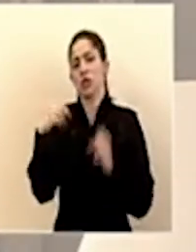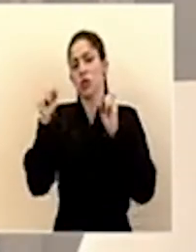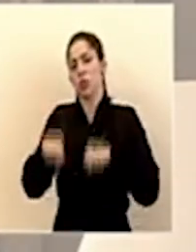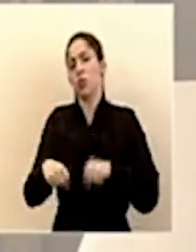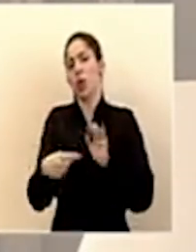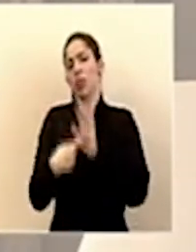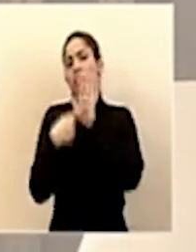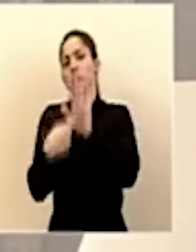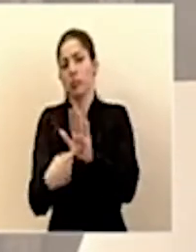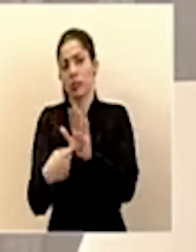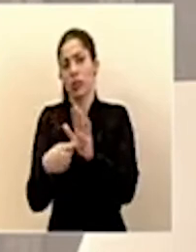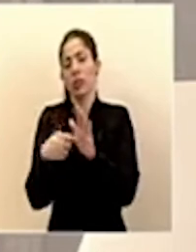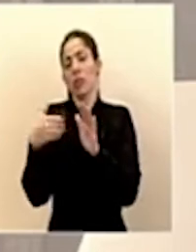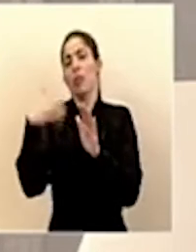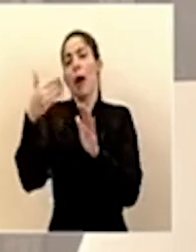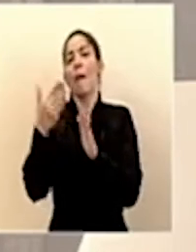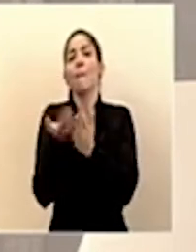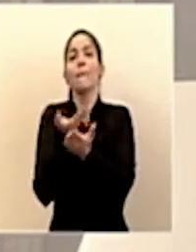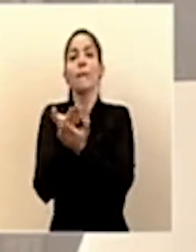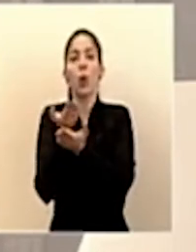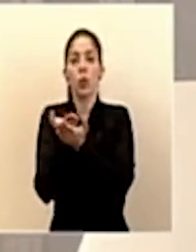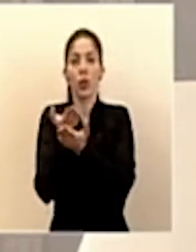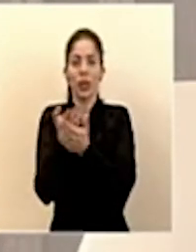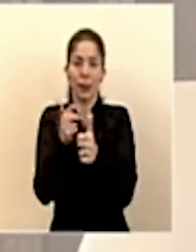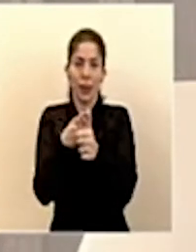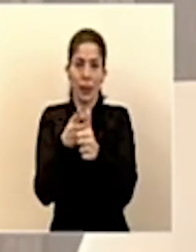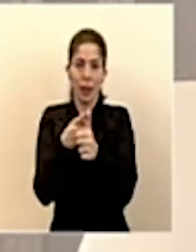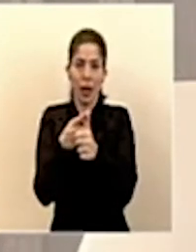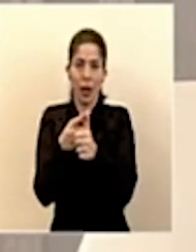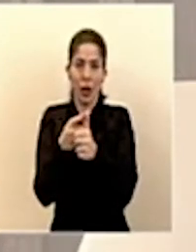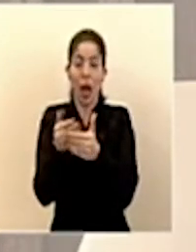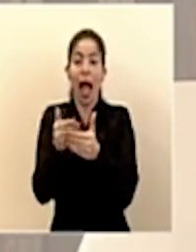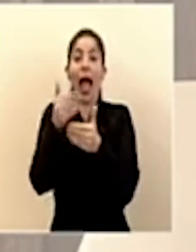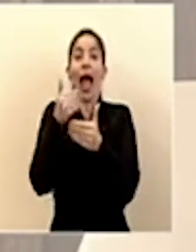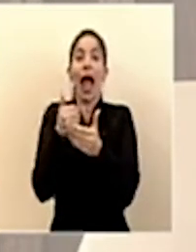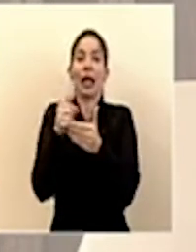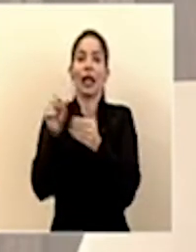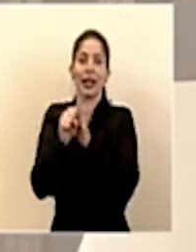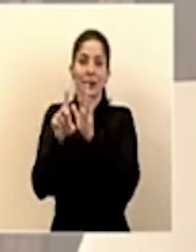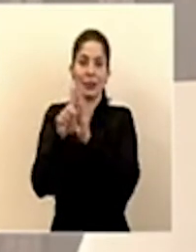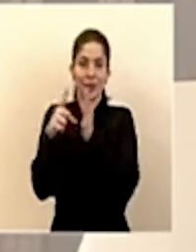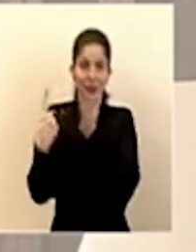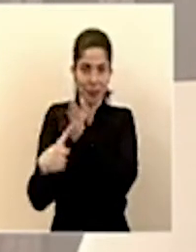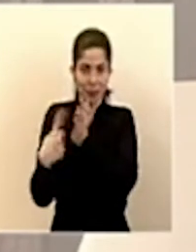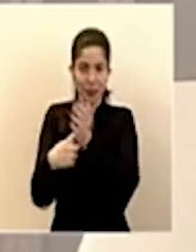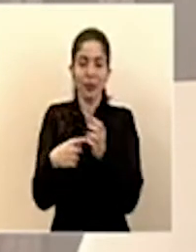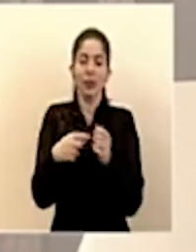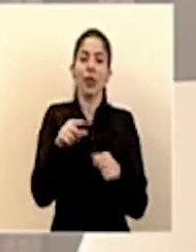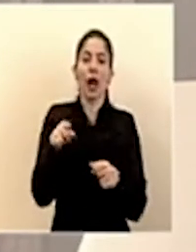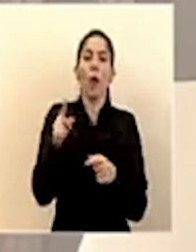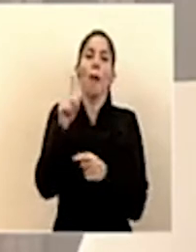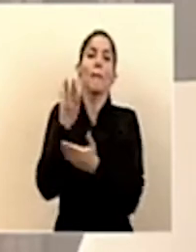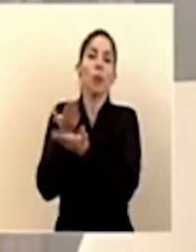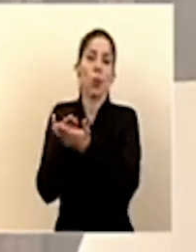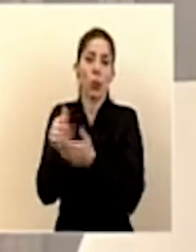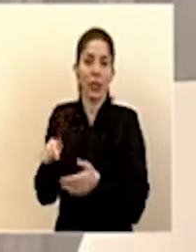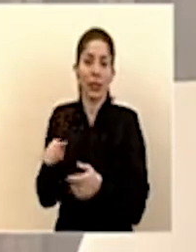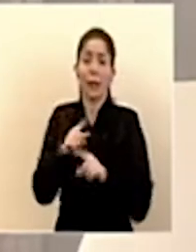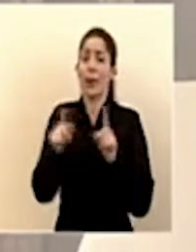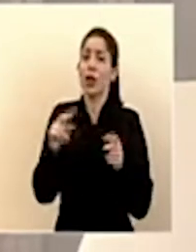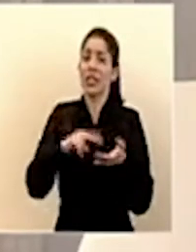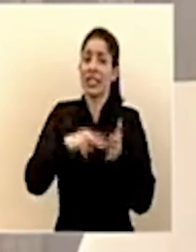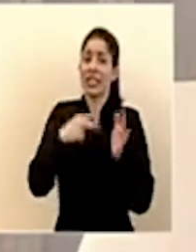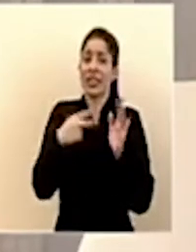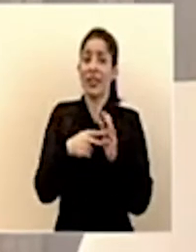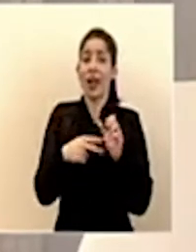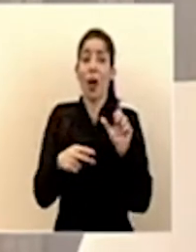en una propuesta inicial antes de ir al congreso también es decir que no descartamos